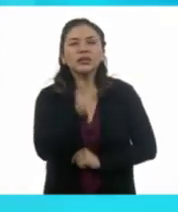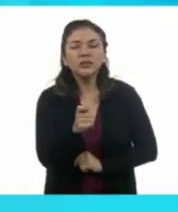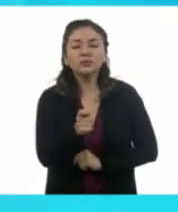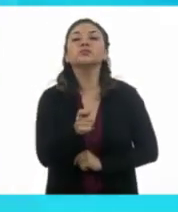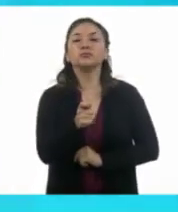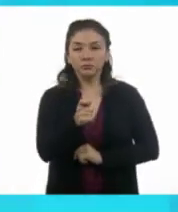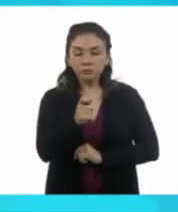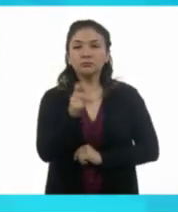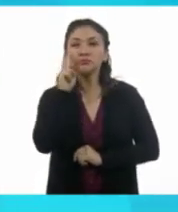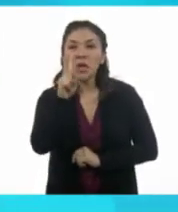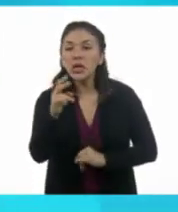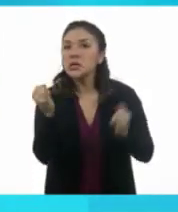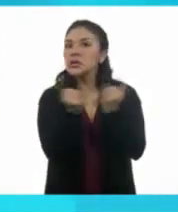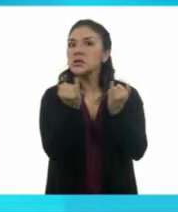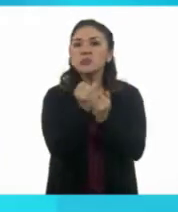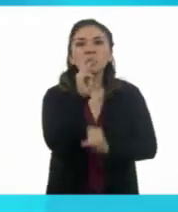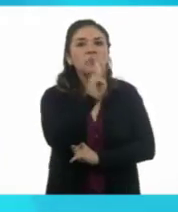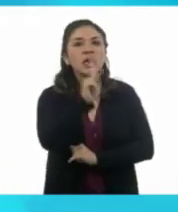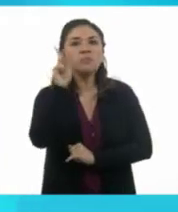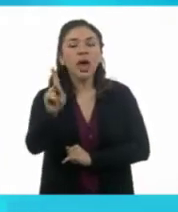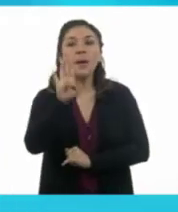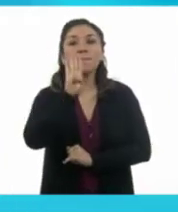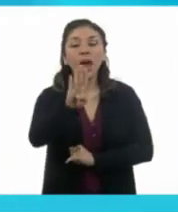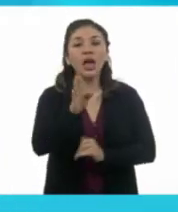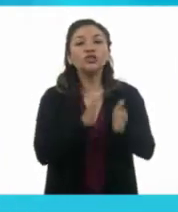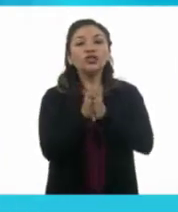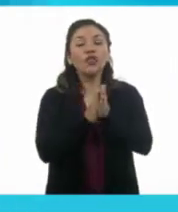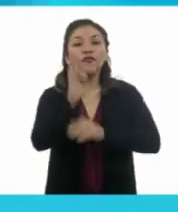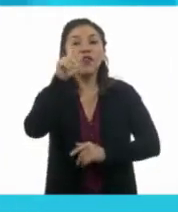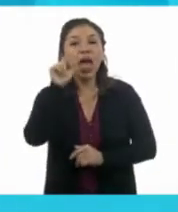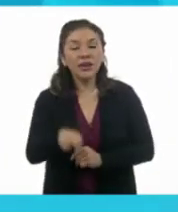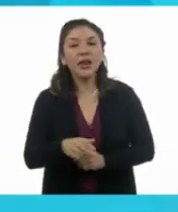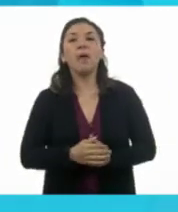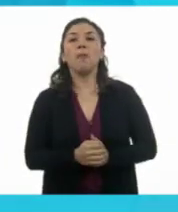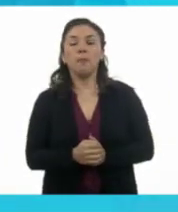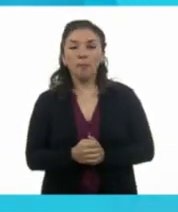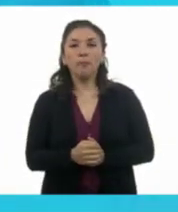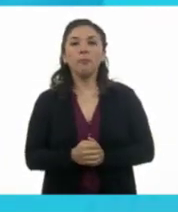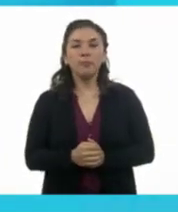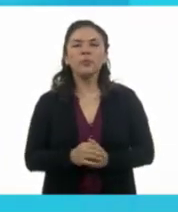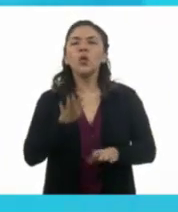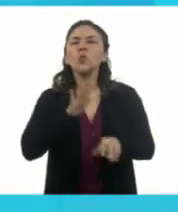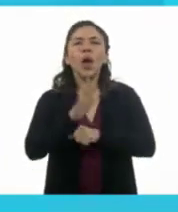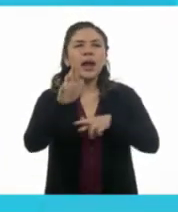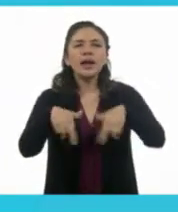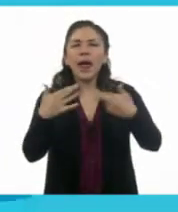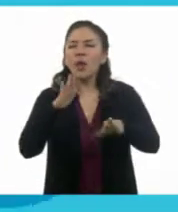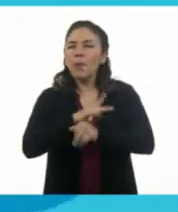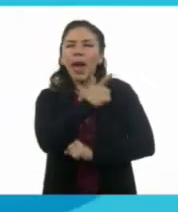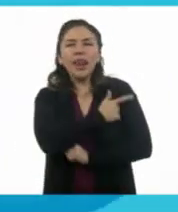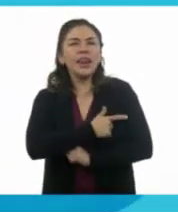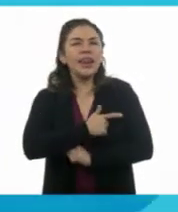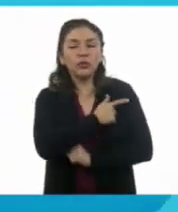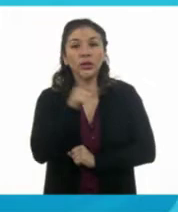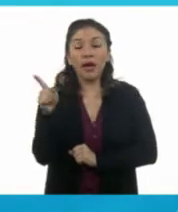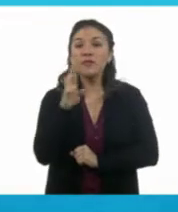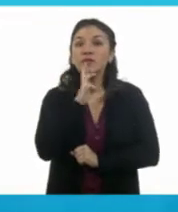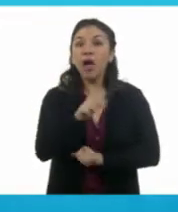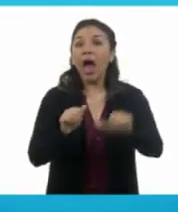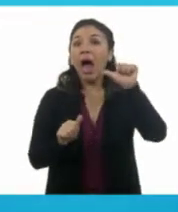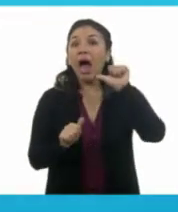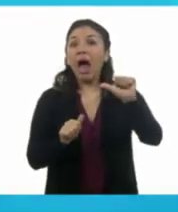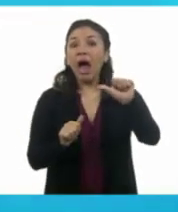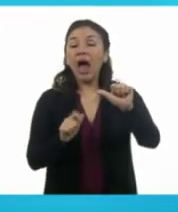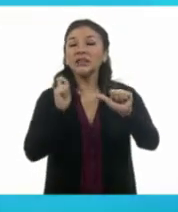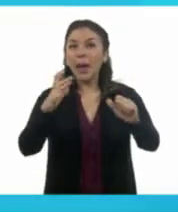Y también, igual que Lucy, el inciso B chocoflan. ¿Cuál es tu regalo favorito? Y él se fue por el inciso